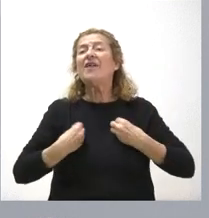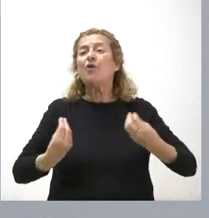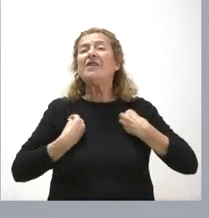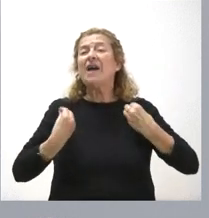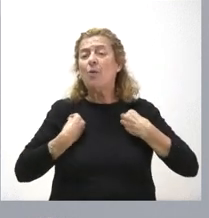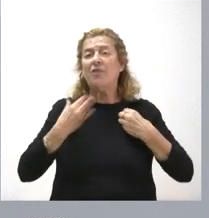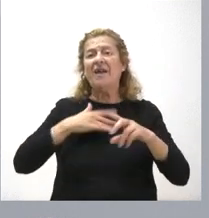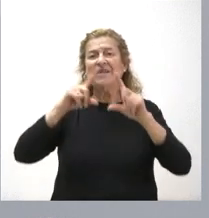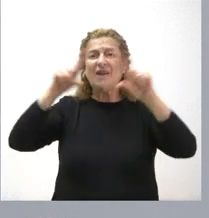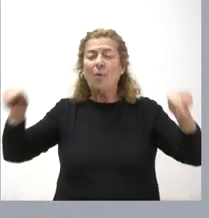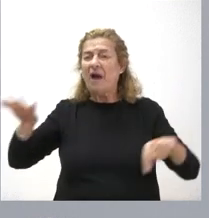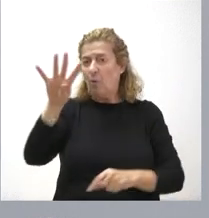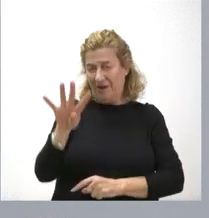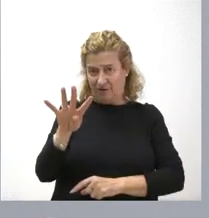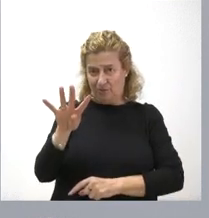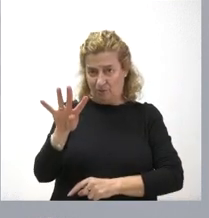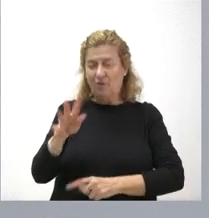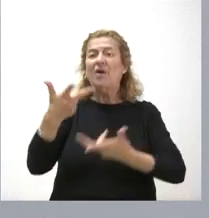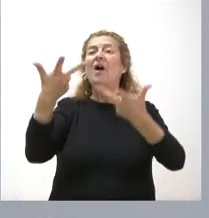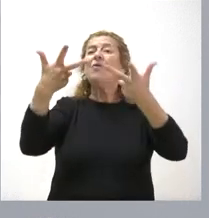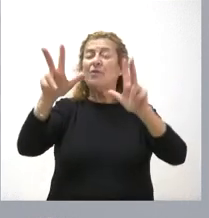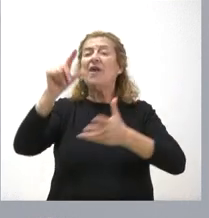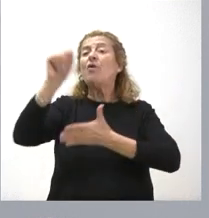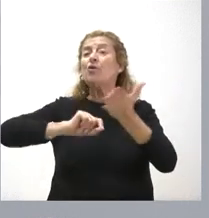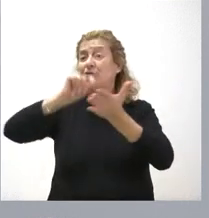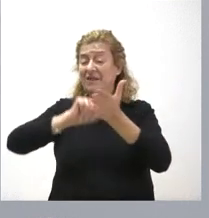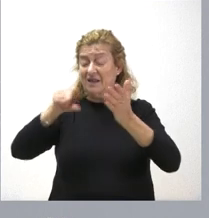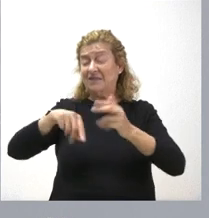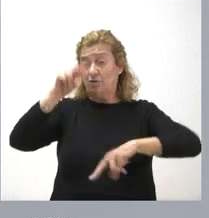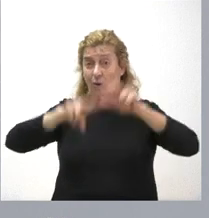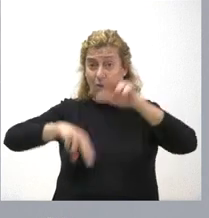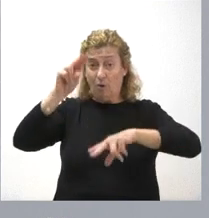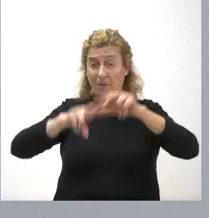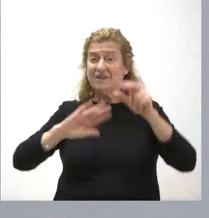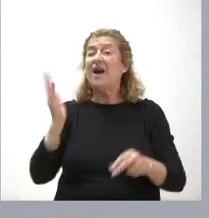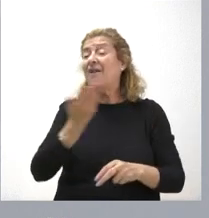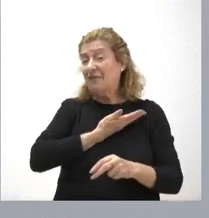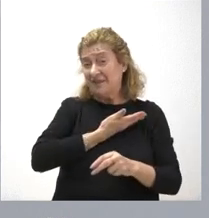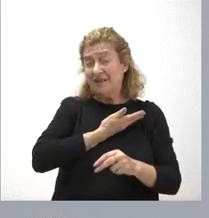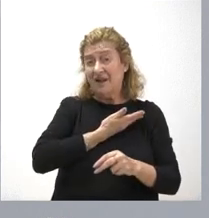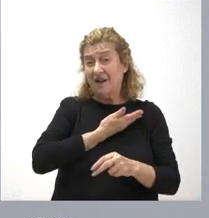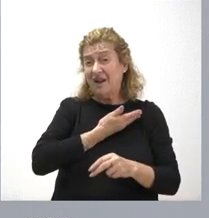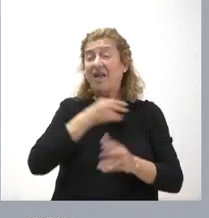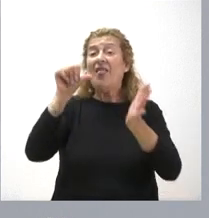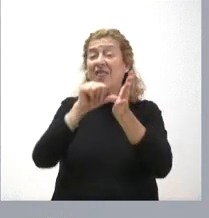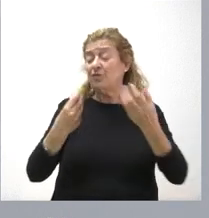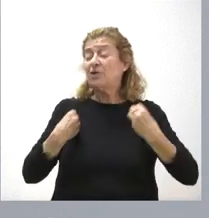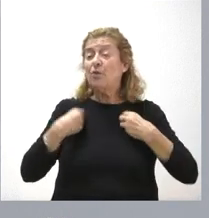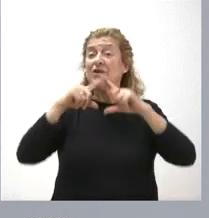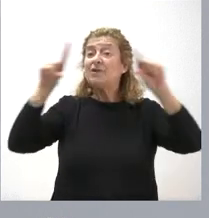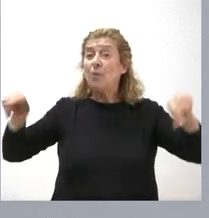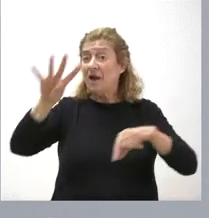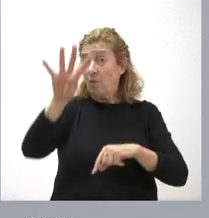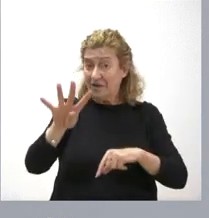IV. Se ha autorizado contratar estas obras que afectan al Centro de Salud Segovia IV,